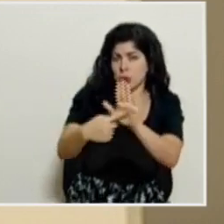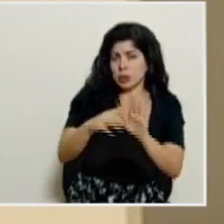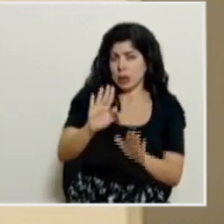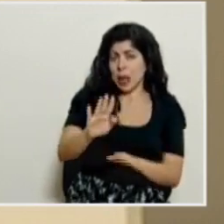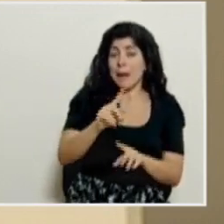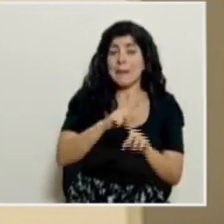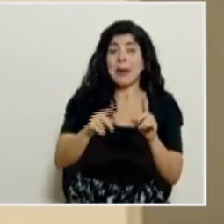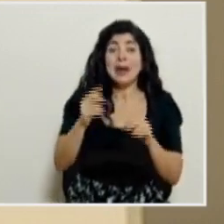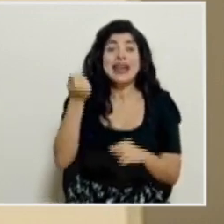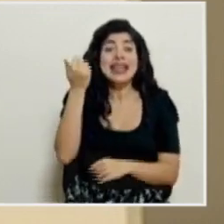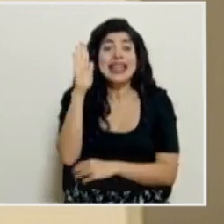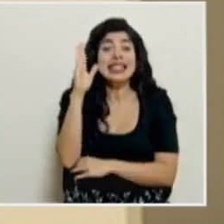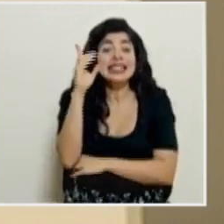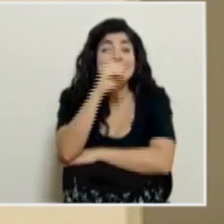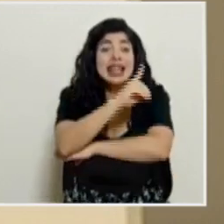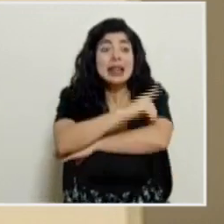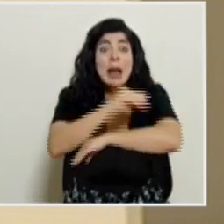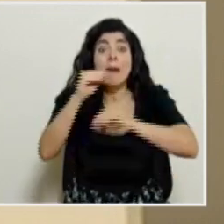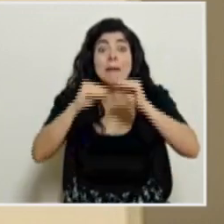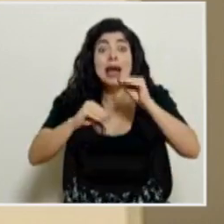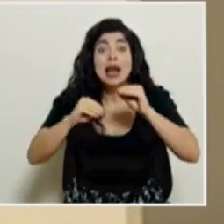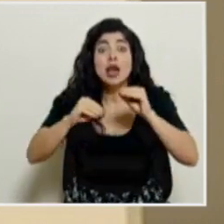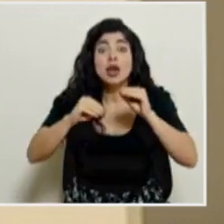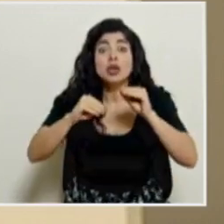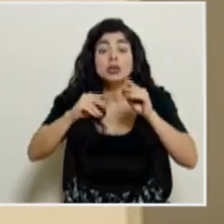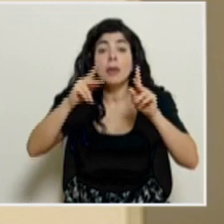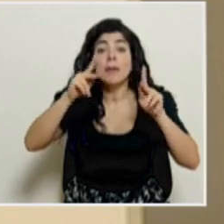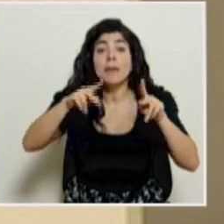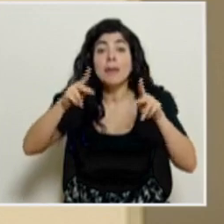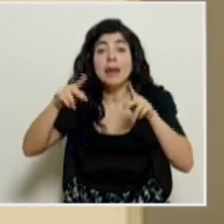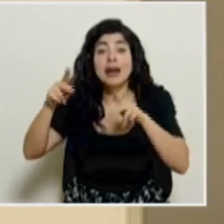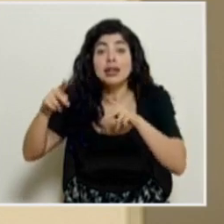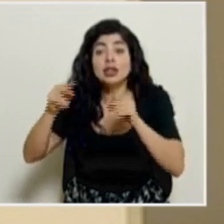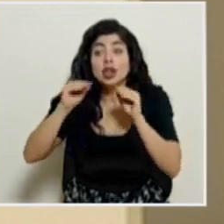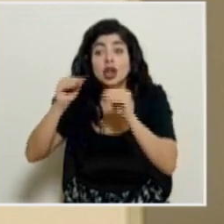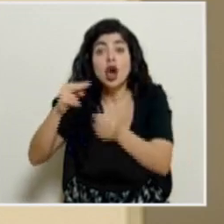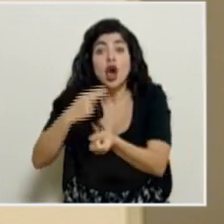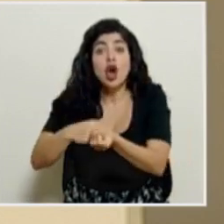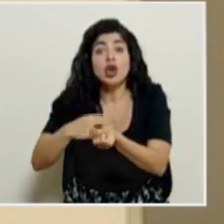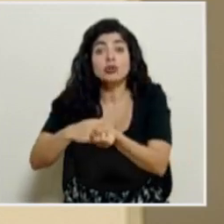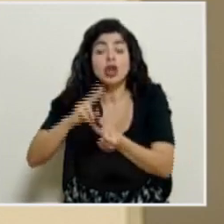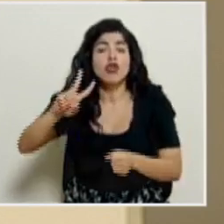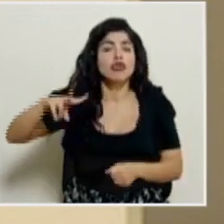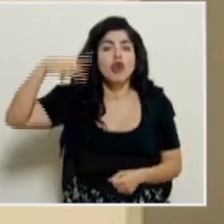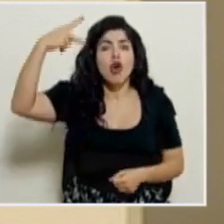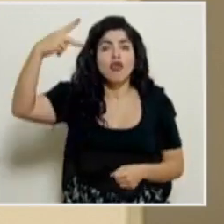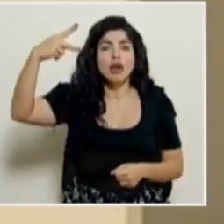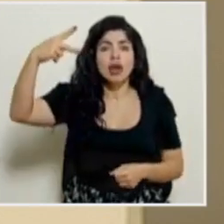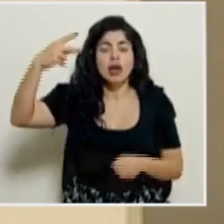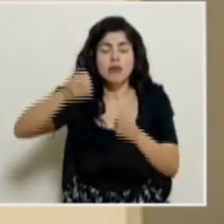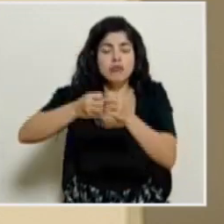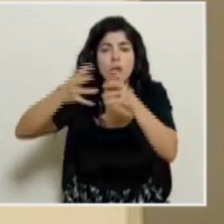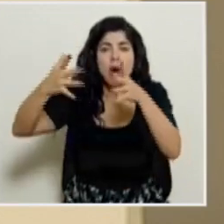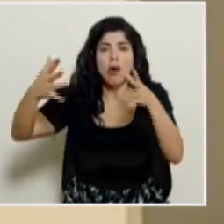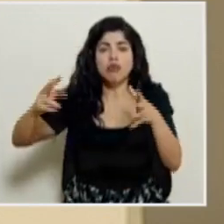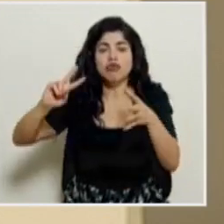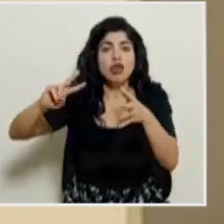pero en menos de 15 días se ha duplicado la cantidad de personas que tenemos internadas en los diferentes hospitales del país.